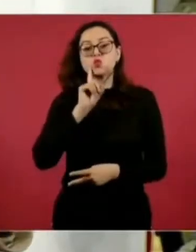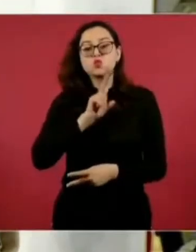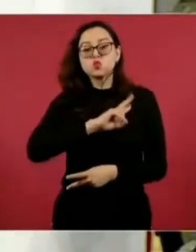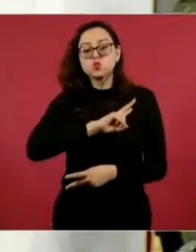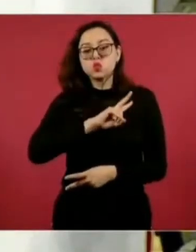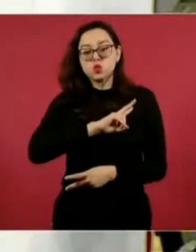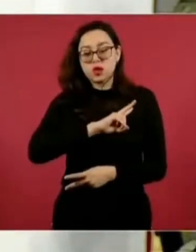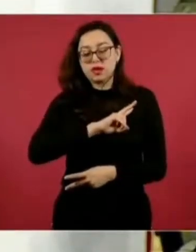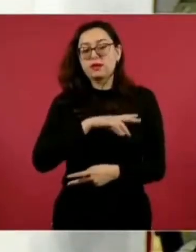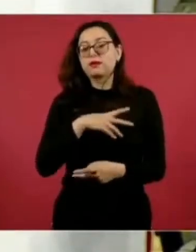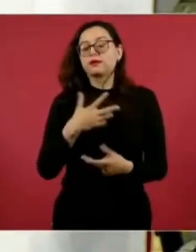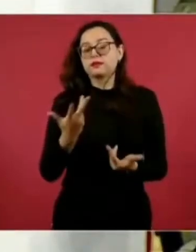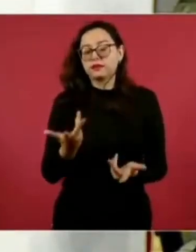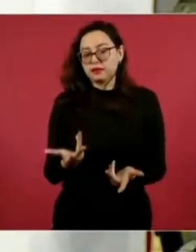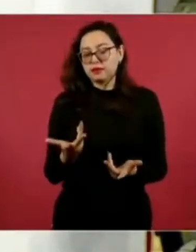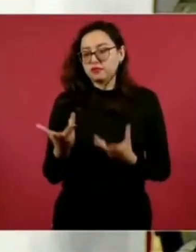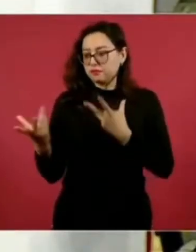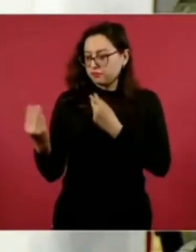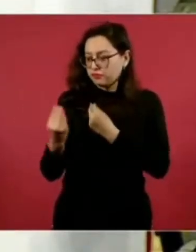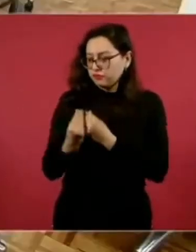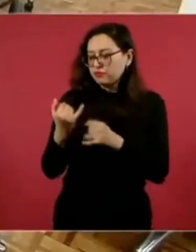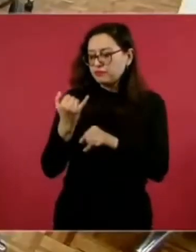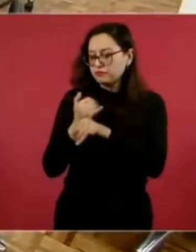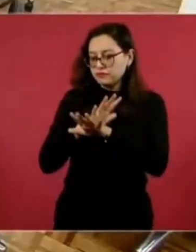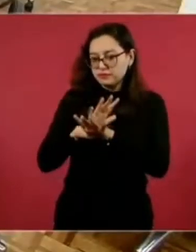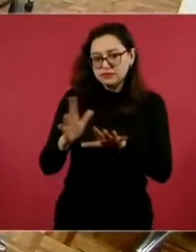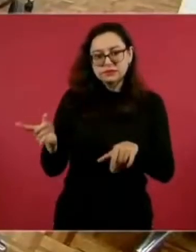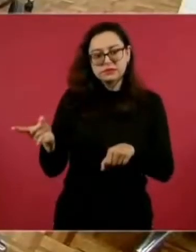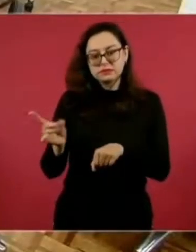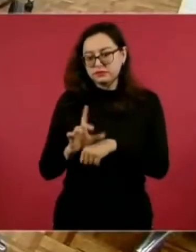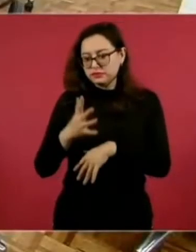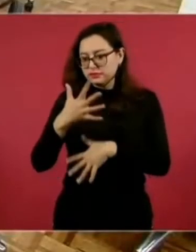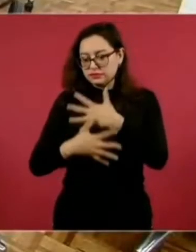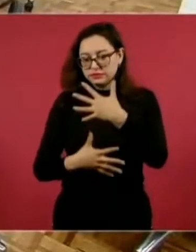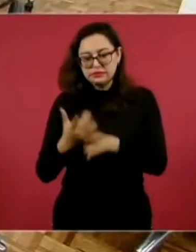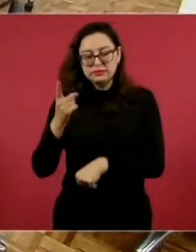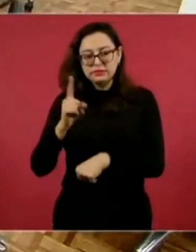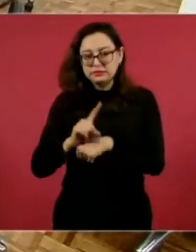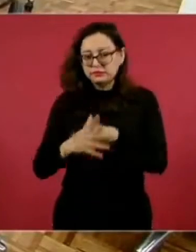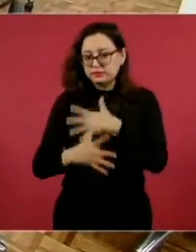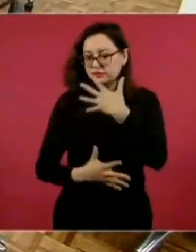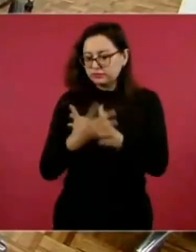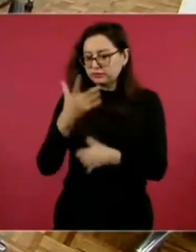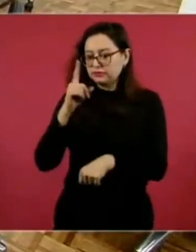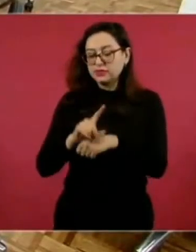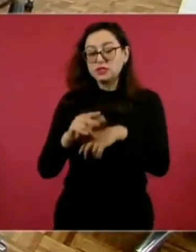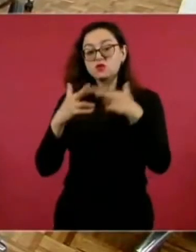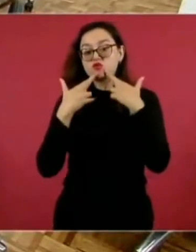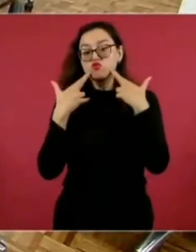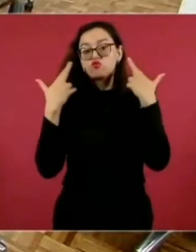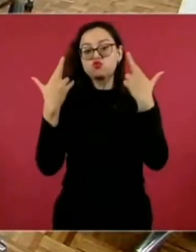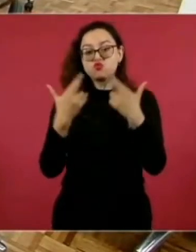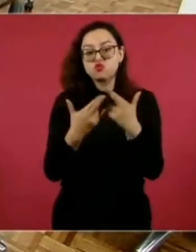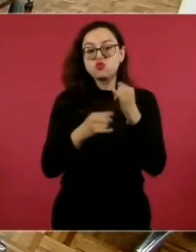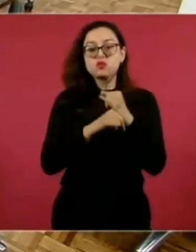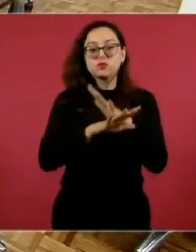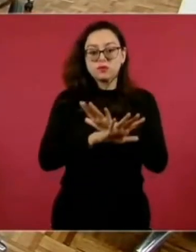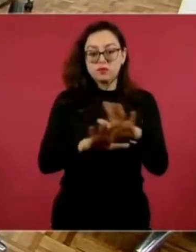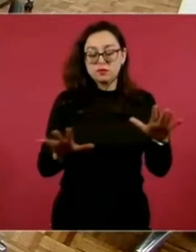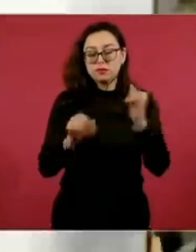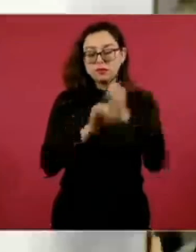muy cercana donde hay información. Cada 15 días hay una reunión allá donde se